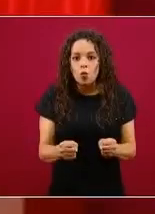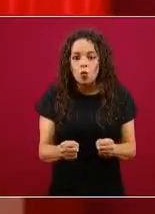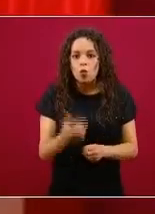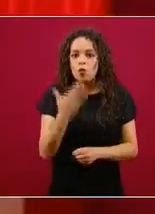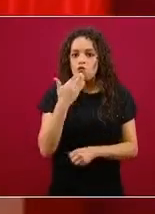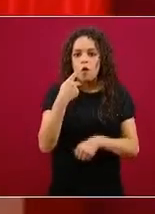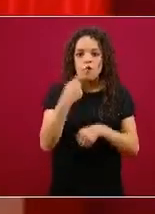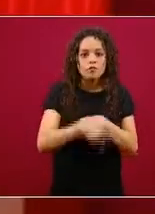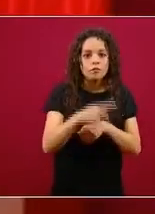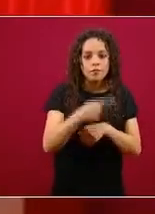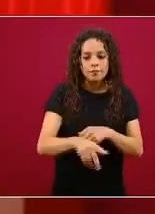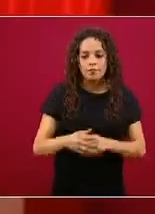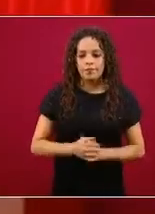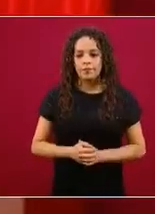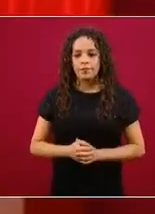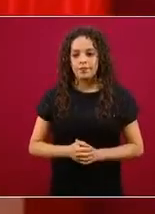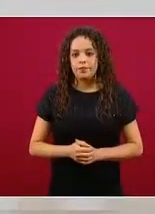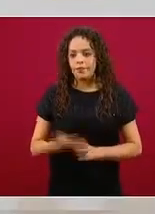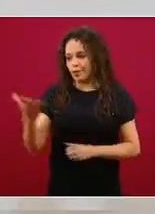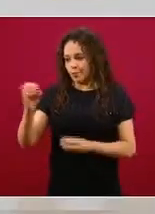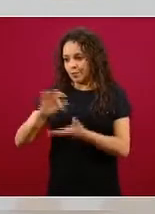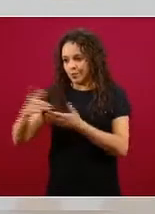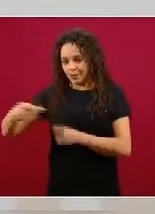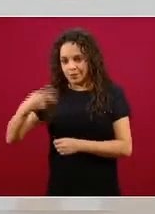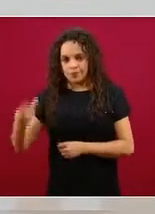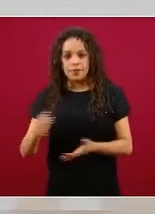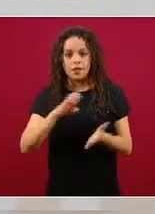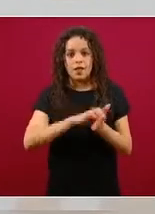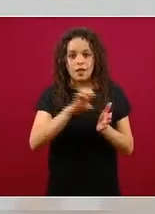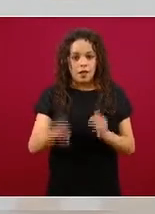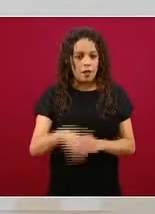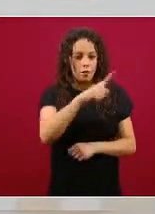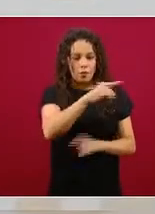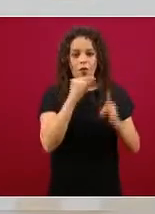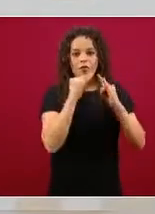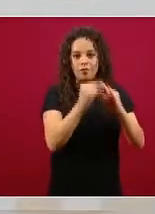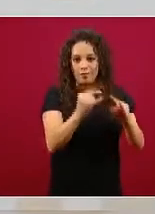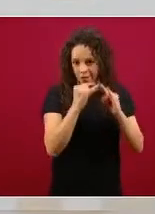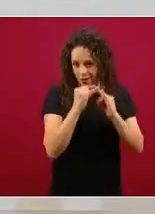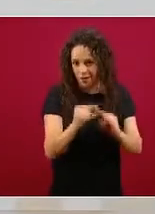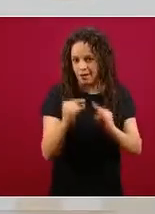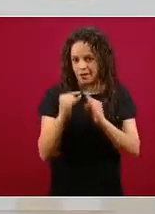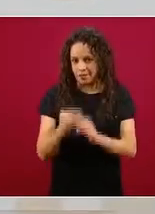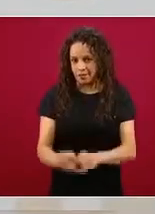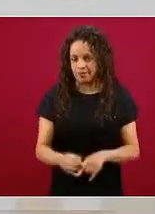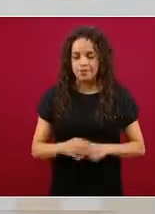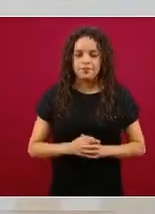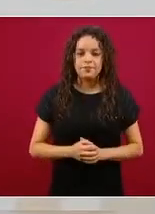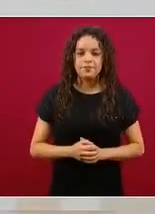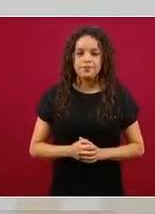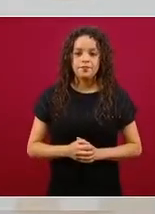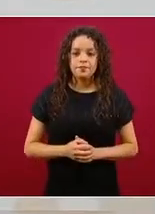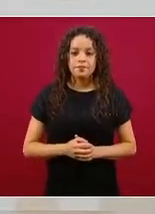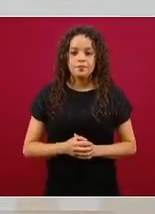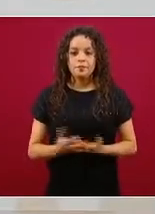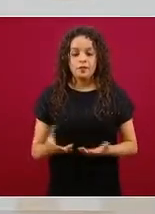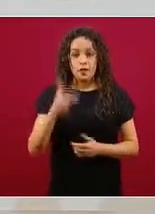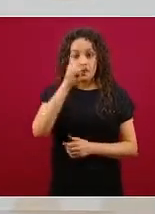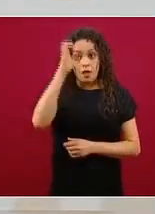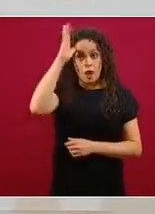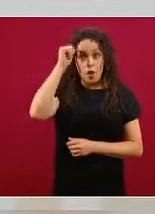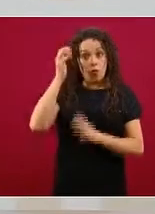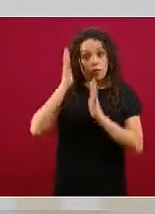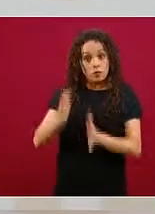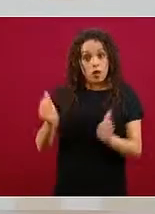Olinka por la pregunta de los tianguis y con esto vamos a cerrar lo que convenimos con el estado de Hidalgo